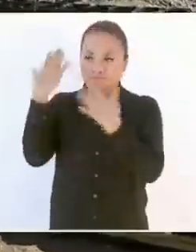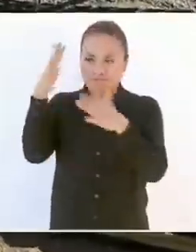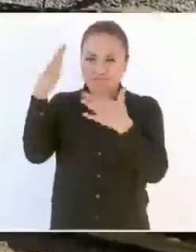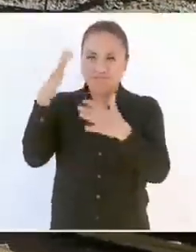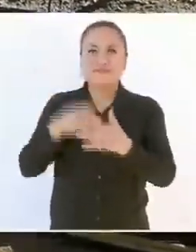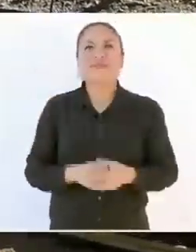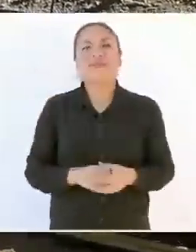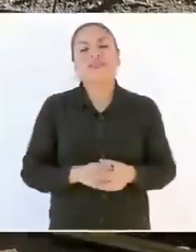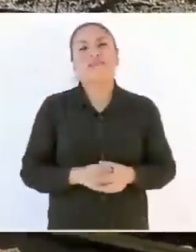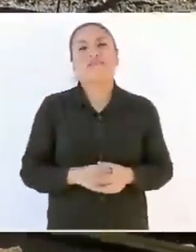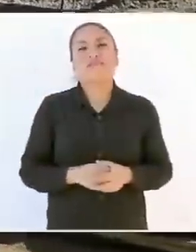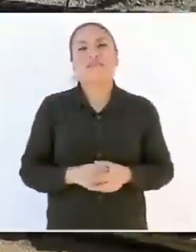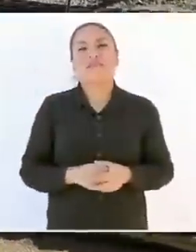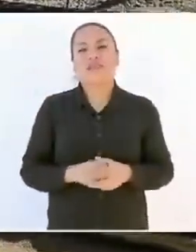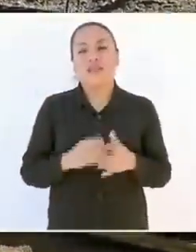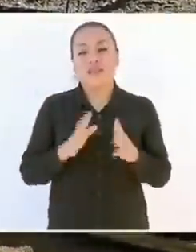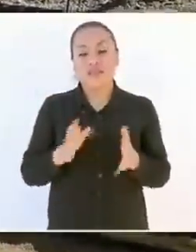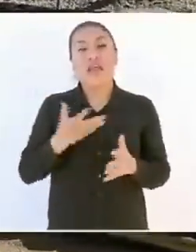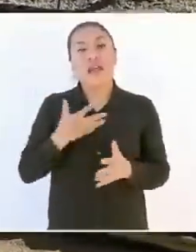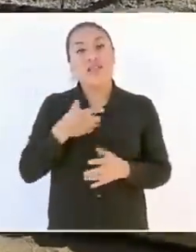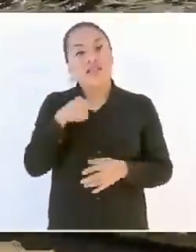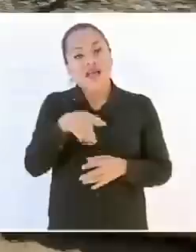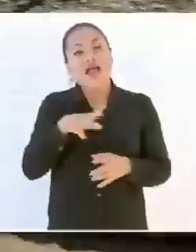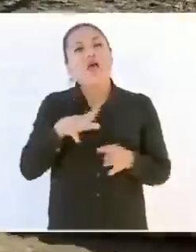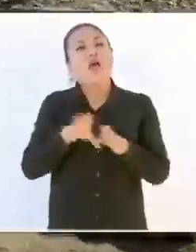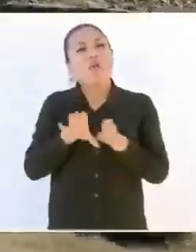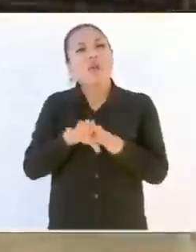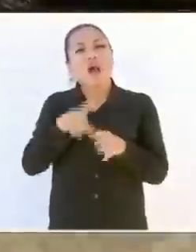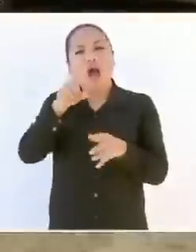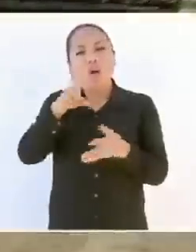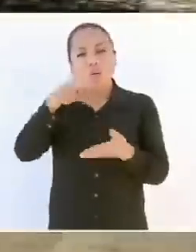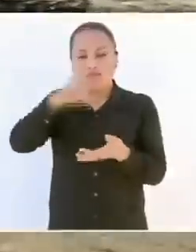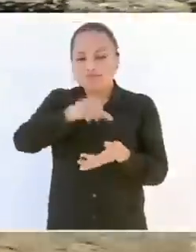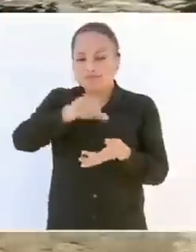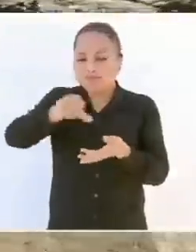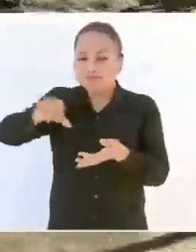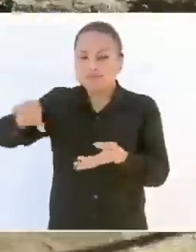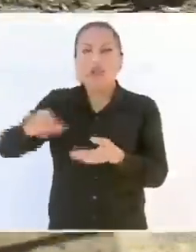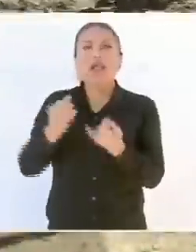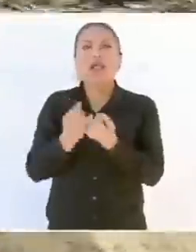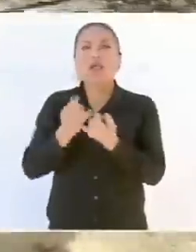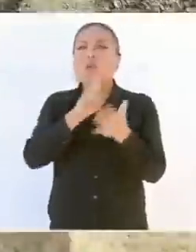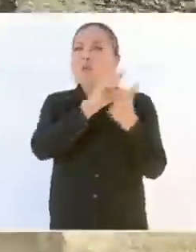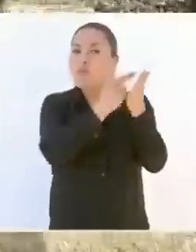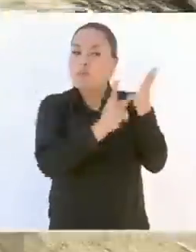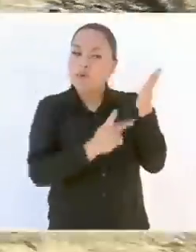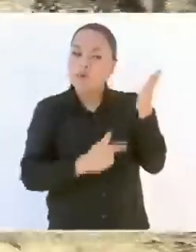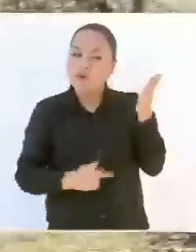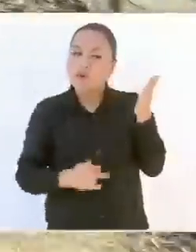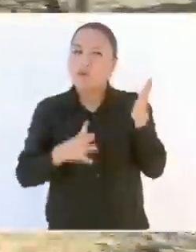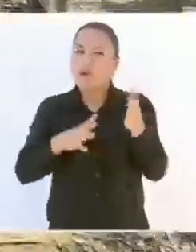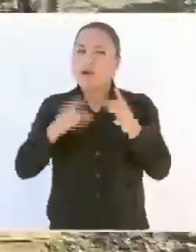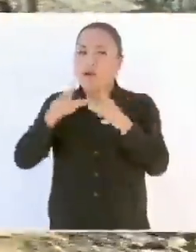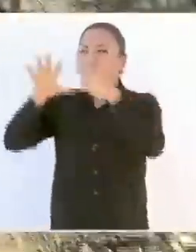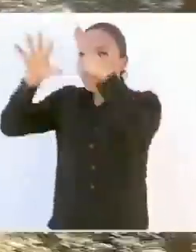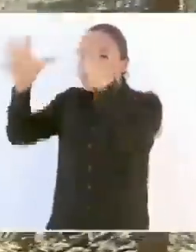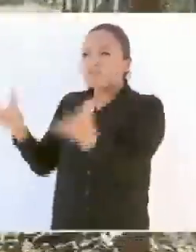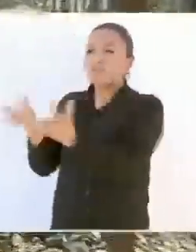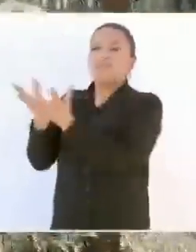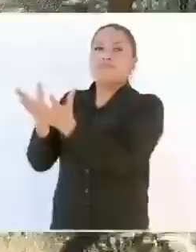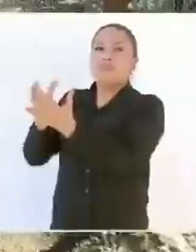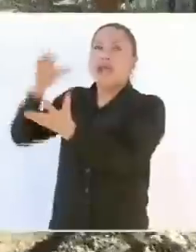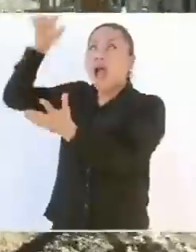Muy bien Ya tenemos un sistema de riego Que también nos ha apoyado el programa Con una olla de captación de agua pluvial